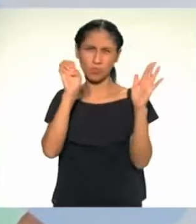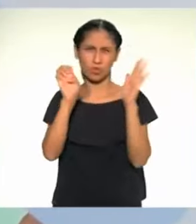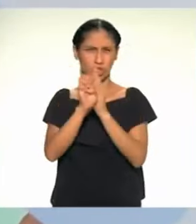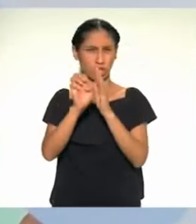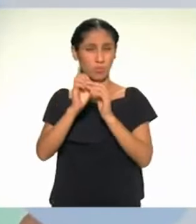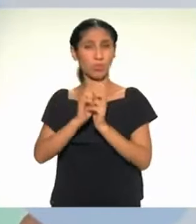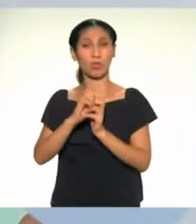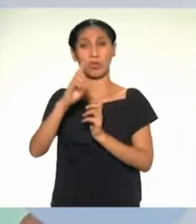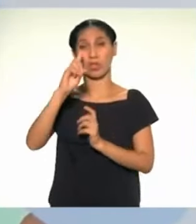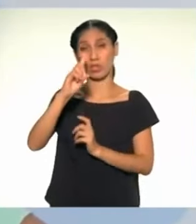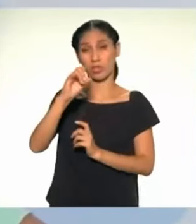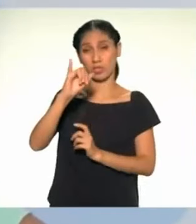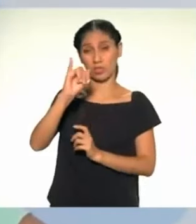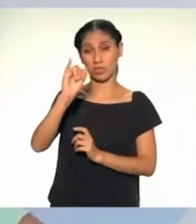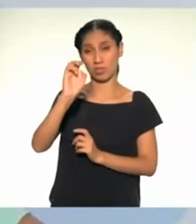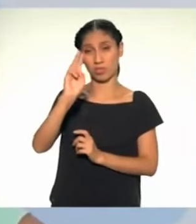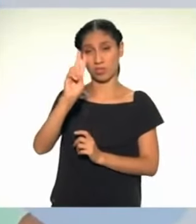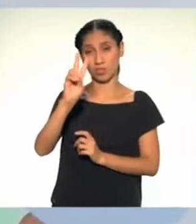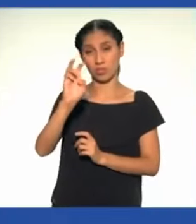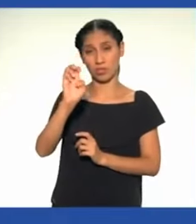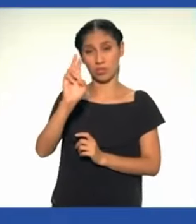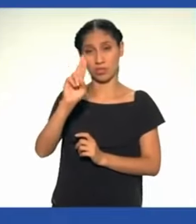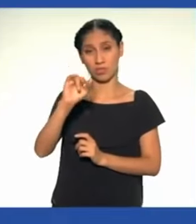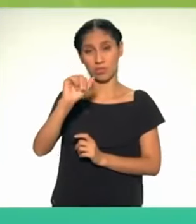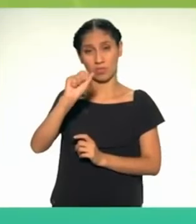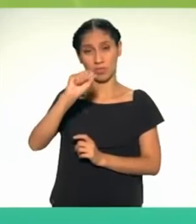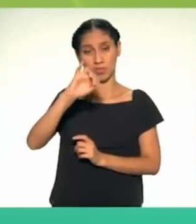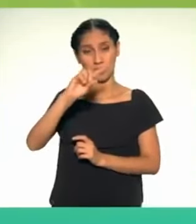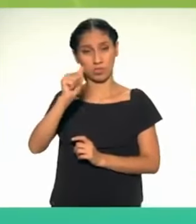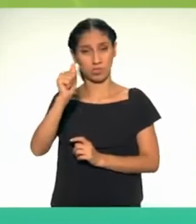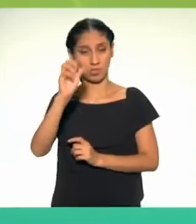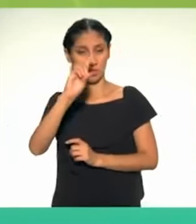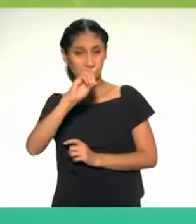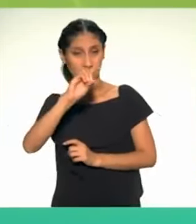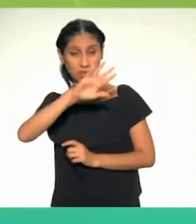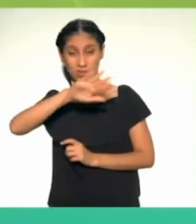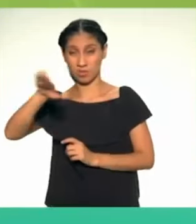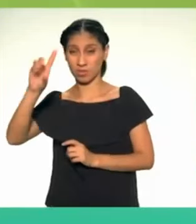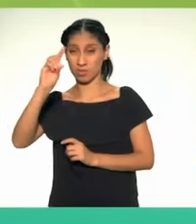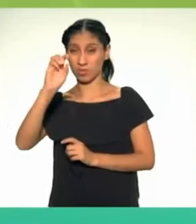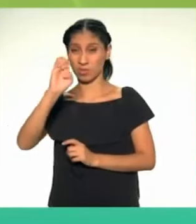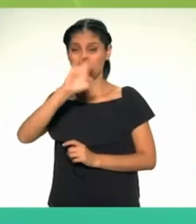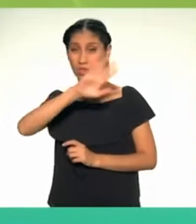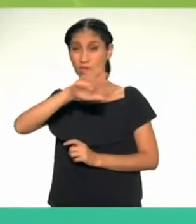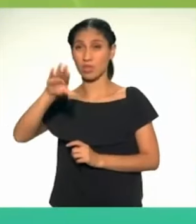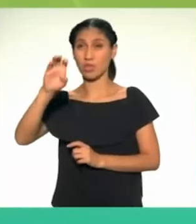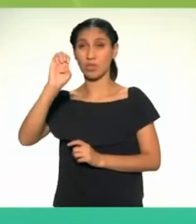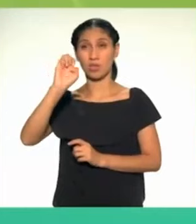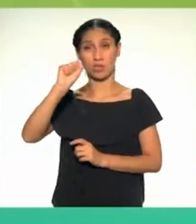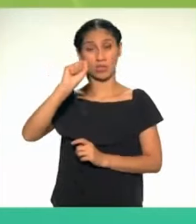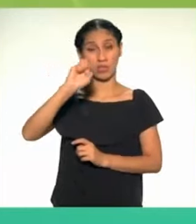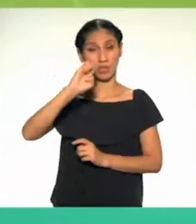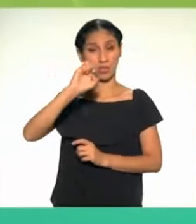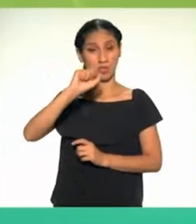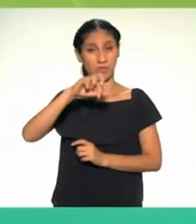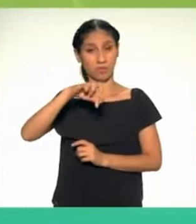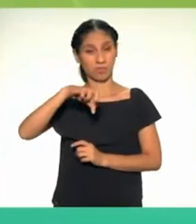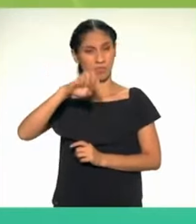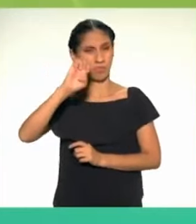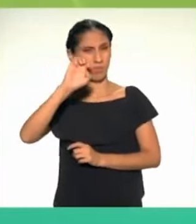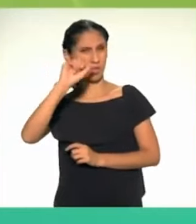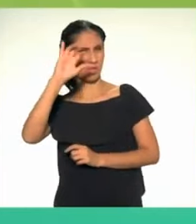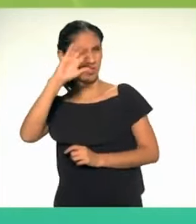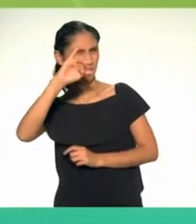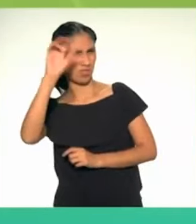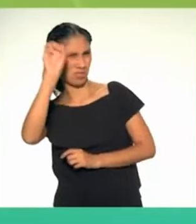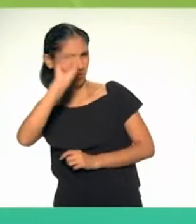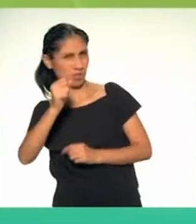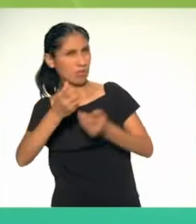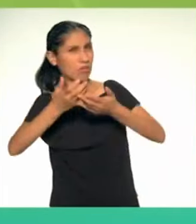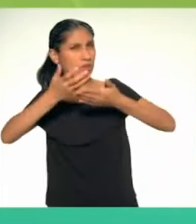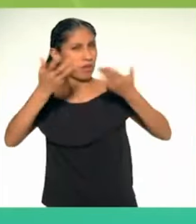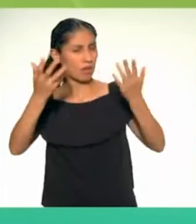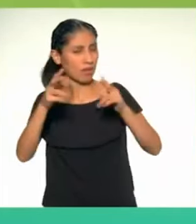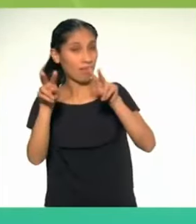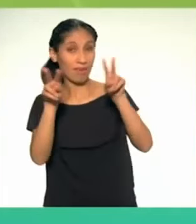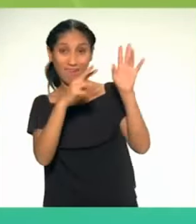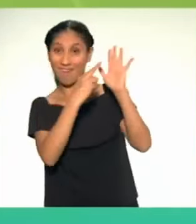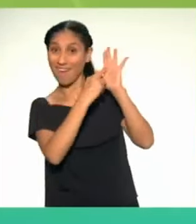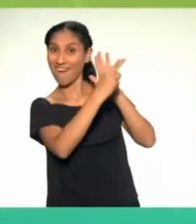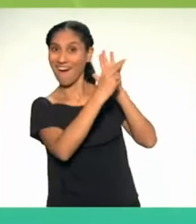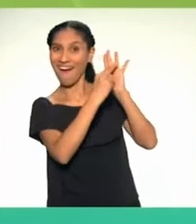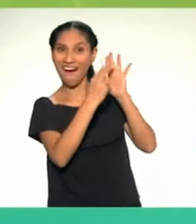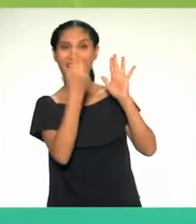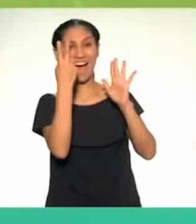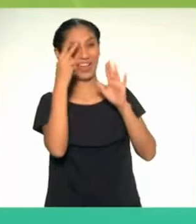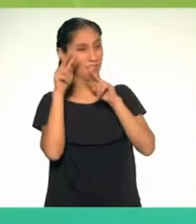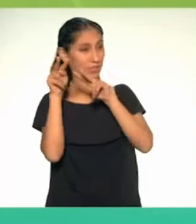diversidad de especies? La diversidad de especies expresa la variedad o riqueza de especies dentro de una